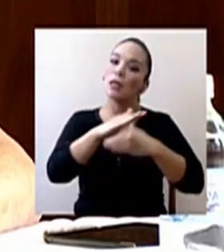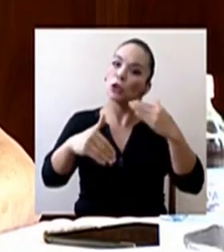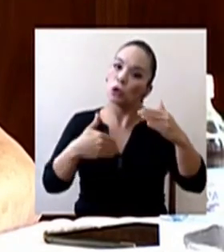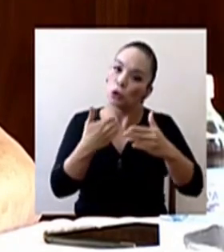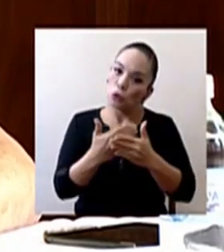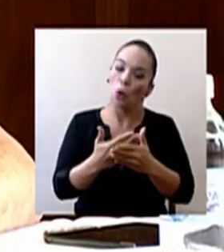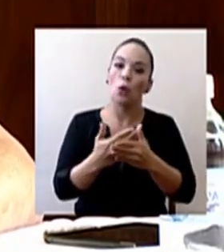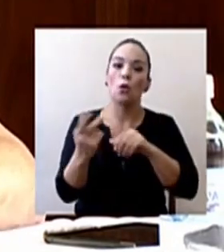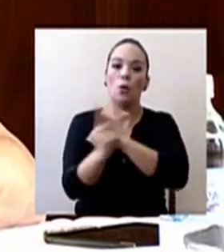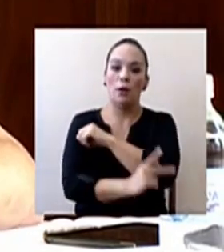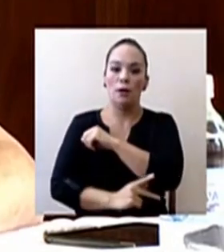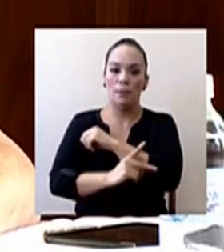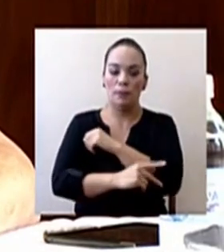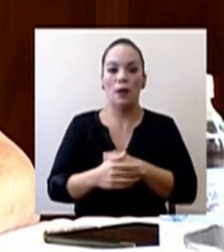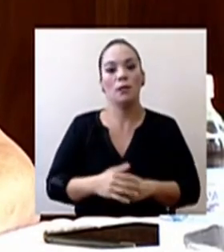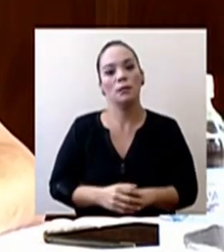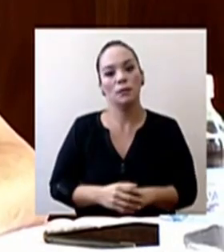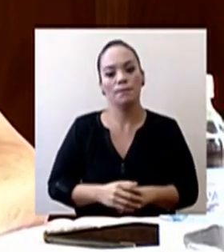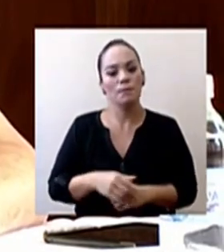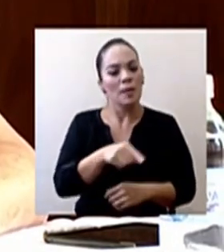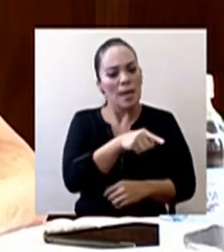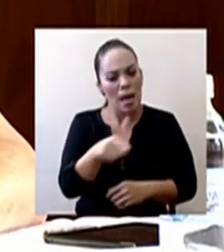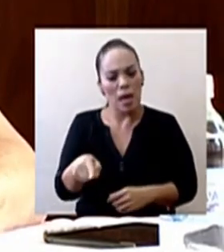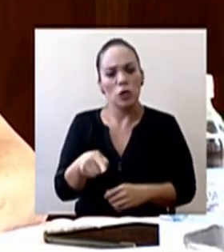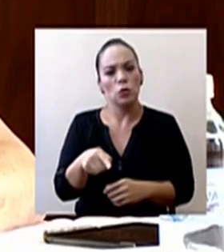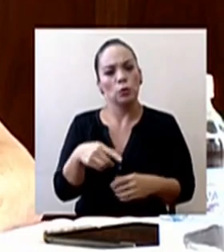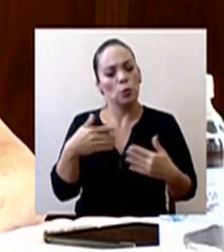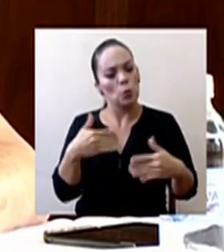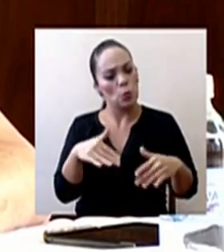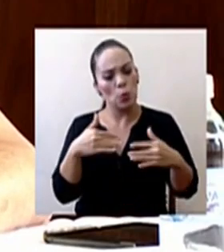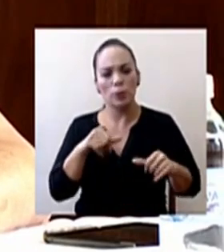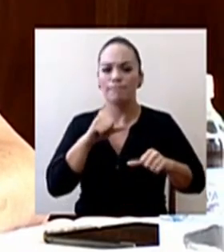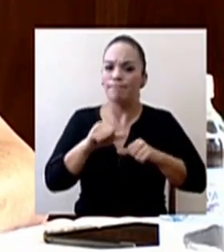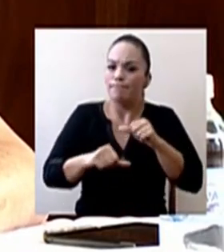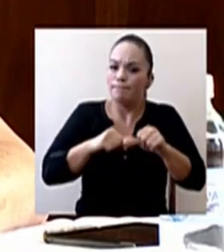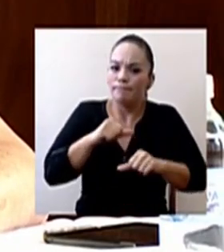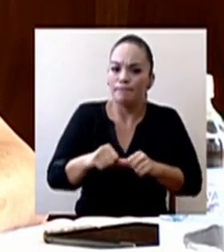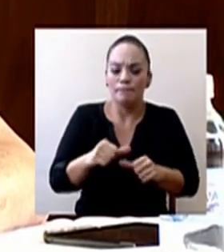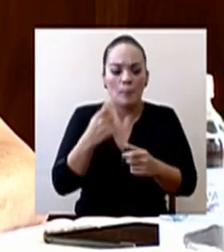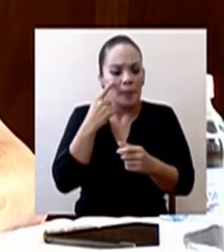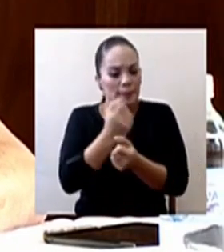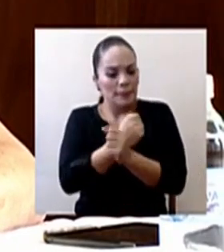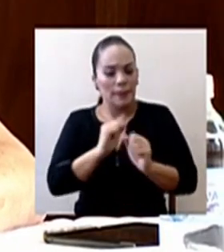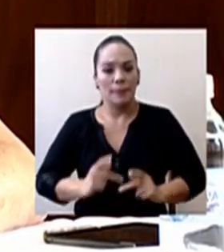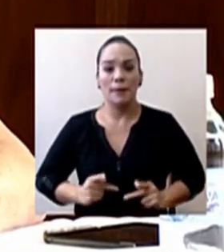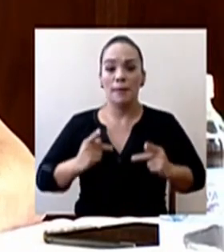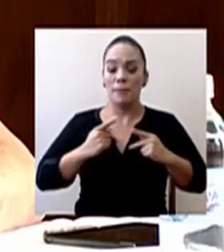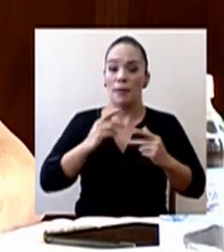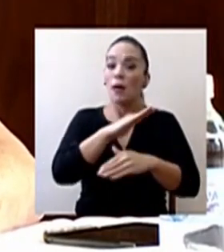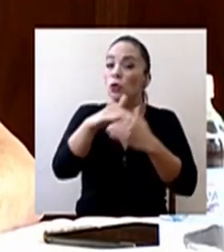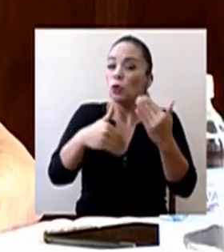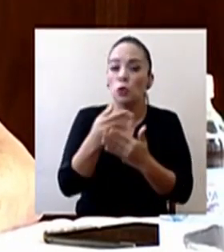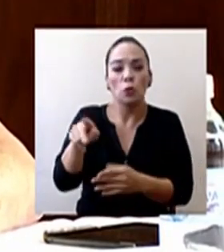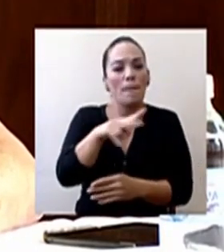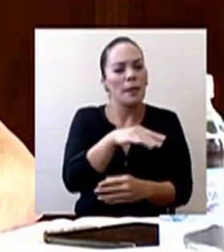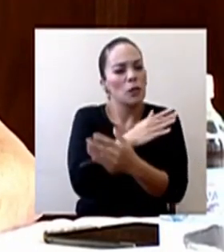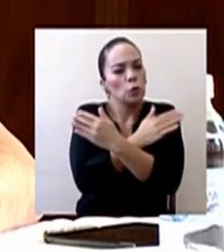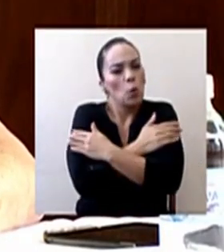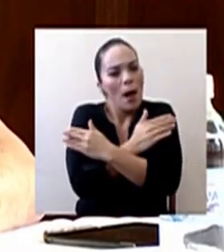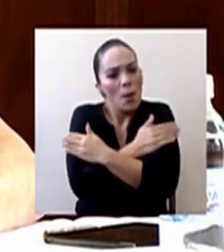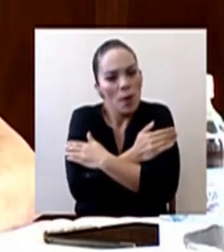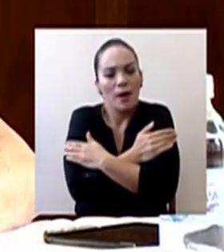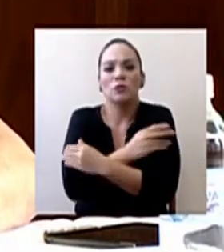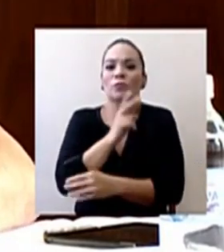país. En esa primera línea, combatiendo y salvando vidas. A todos esos compañeros, un abrazo de verdad a la